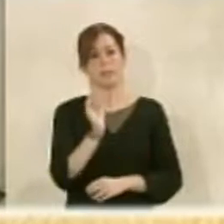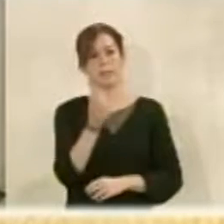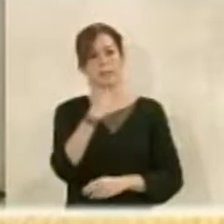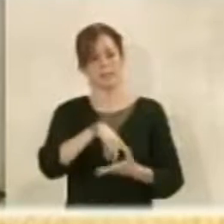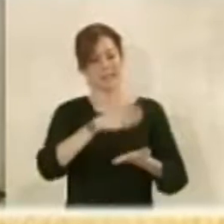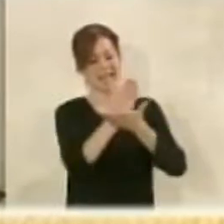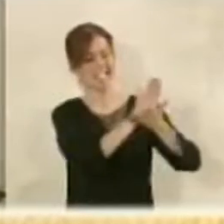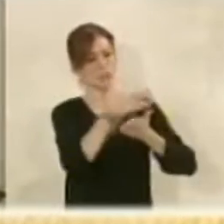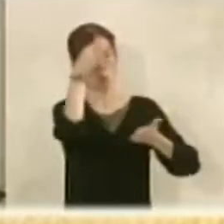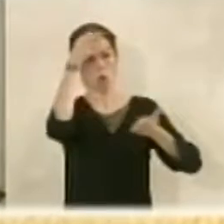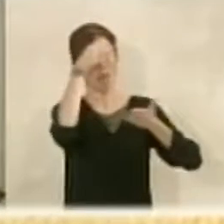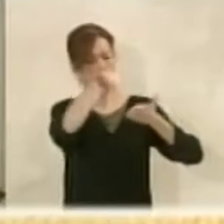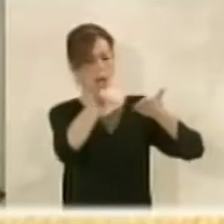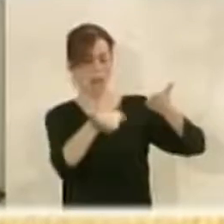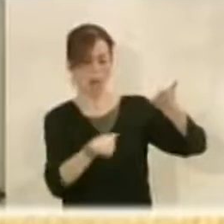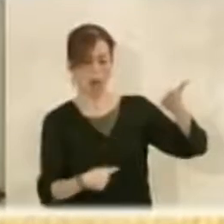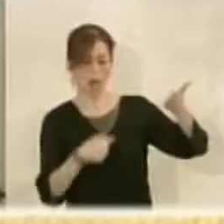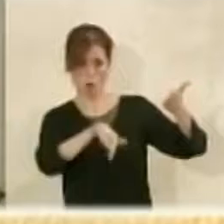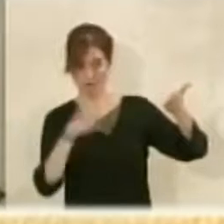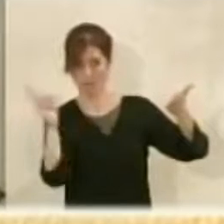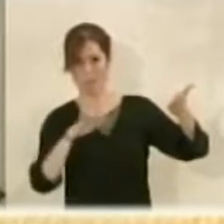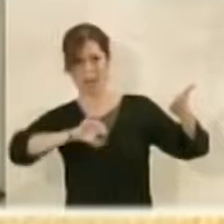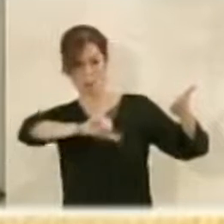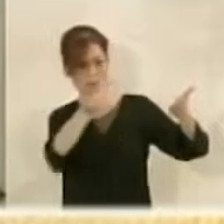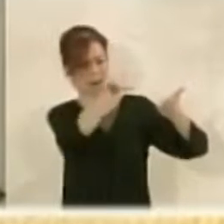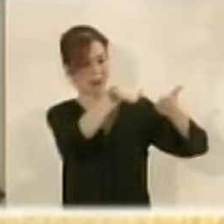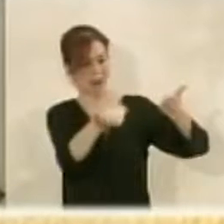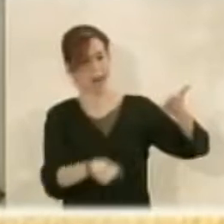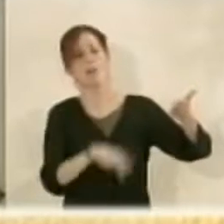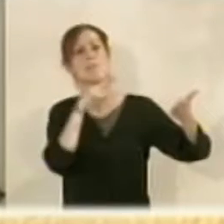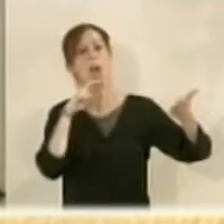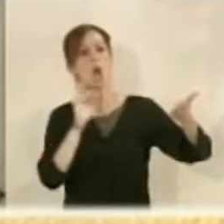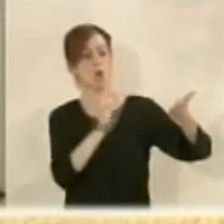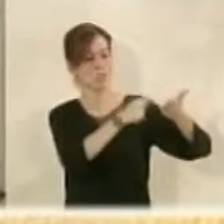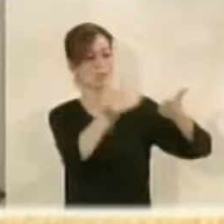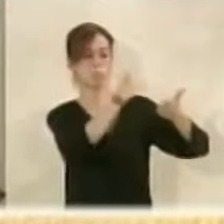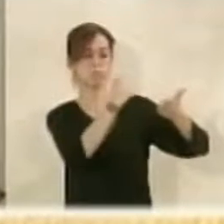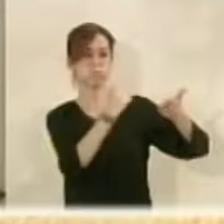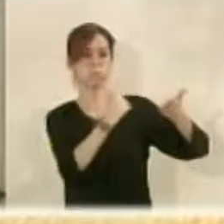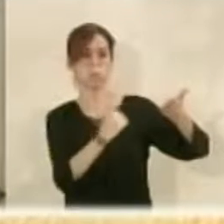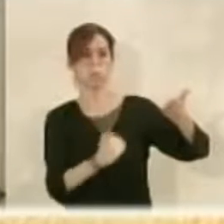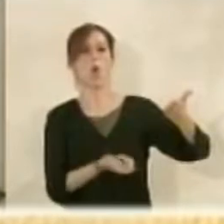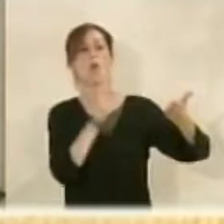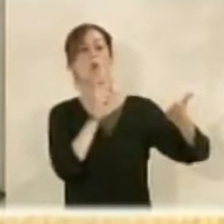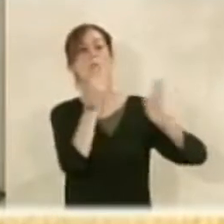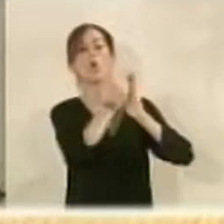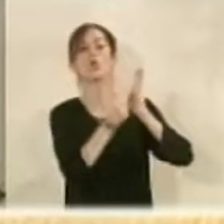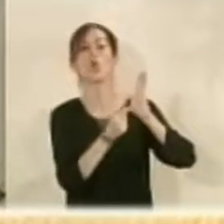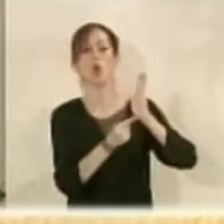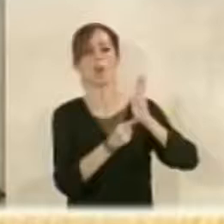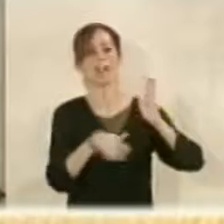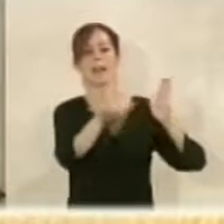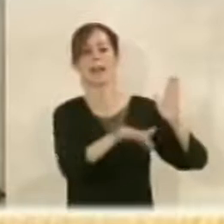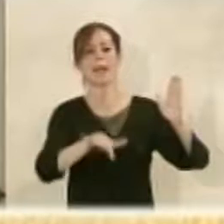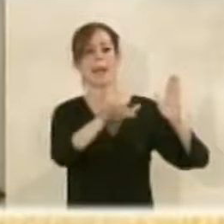en este estudio de detalle que venimos hoy a aprobar, se pone en valor, se ordena la volumetría y las condiciones estéticas de